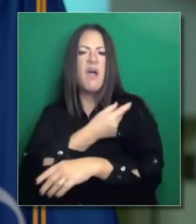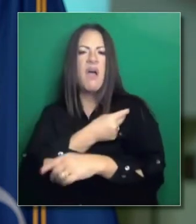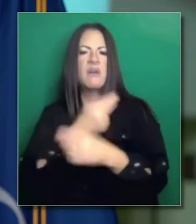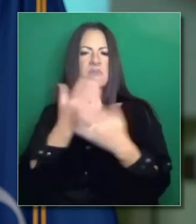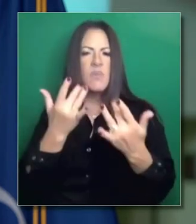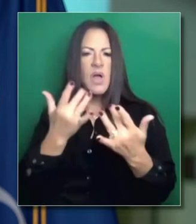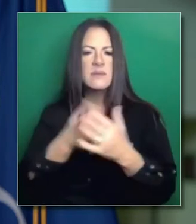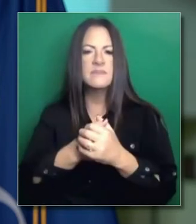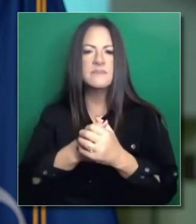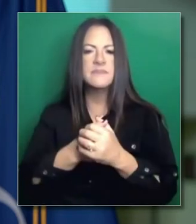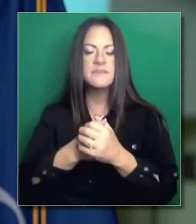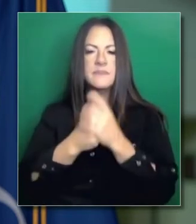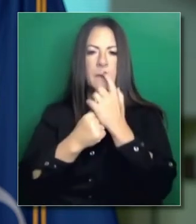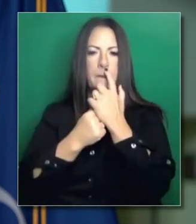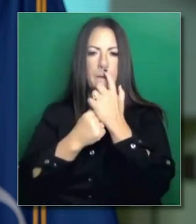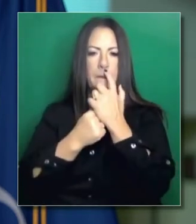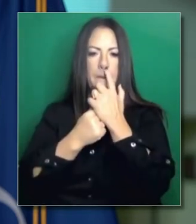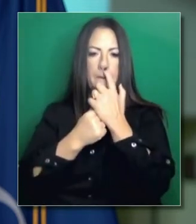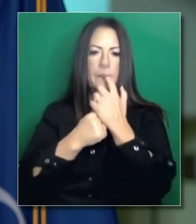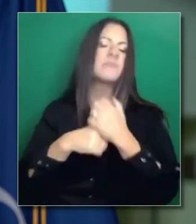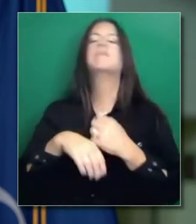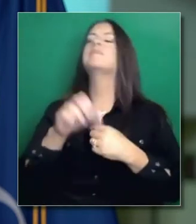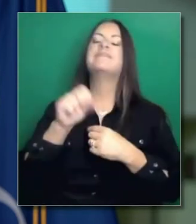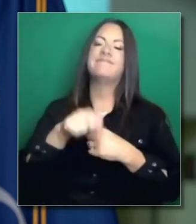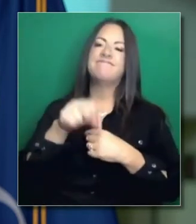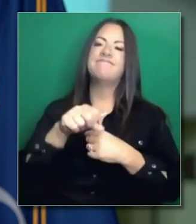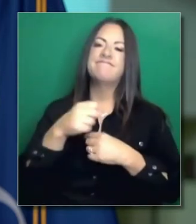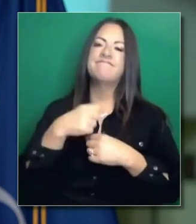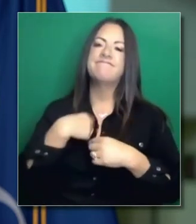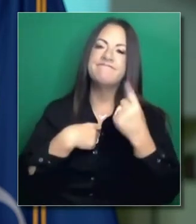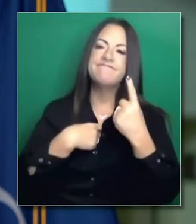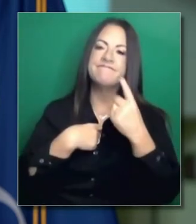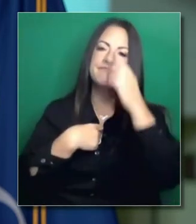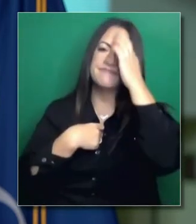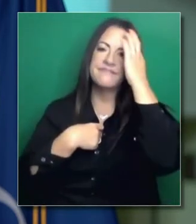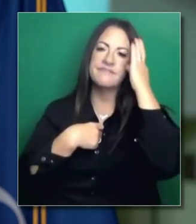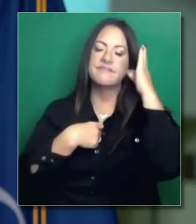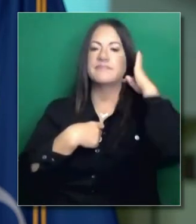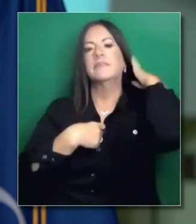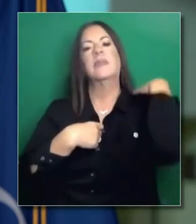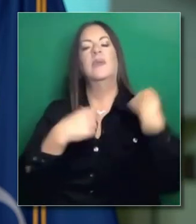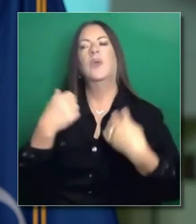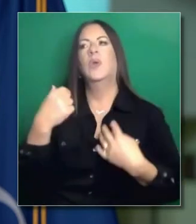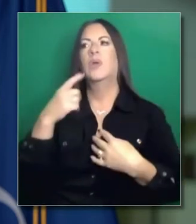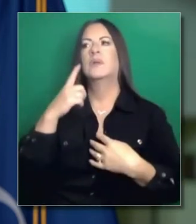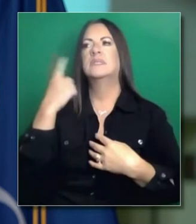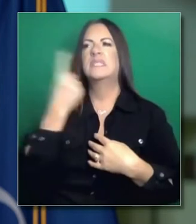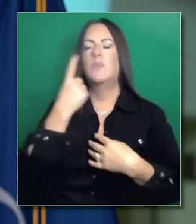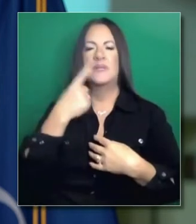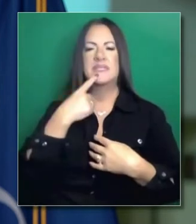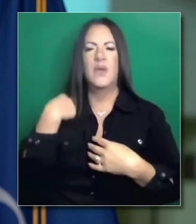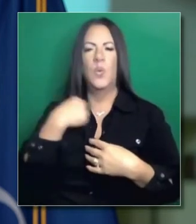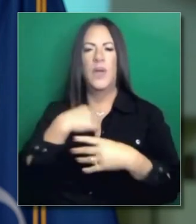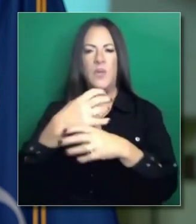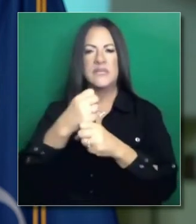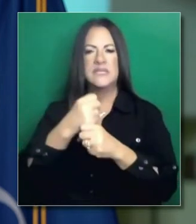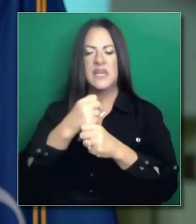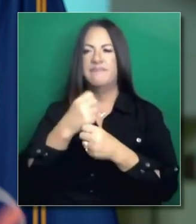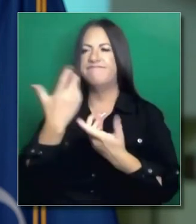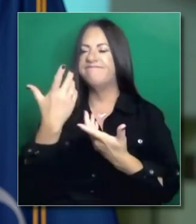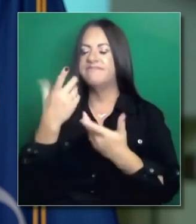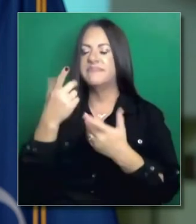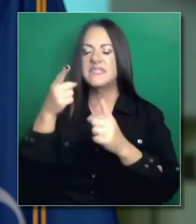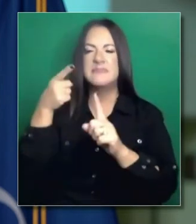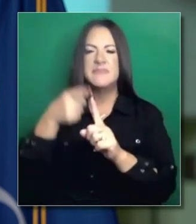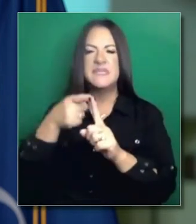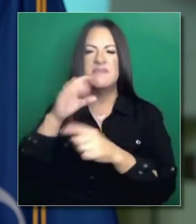Sí. Hemos. Oído de esto. Uno de mis colegas. Uno de los gobernadores. Nos dio. Una cifra. En porcentajes. Y yo.